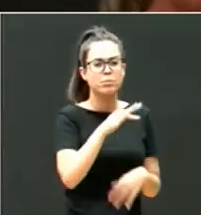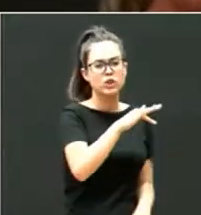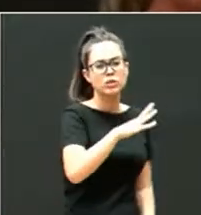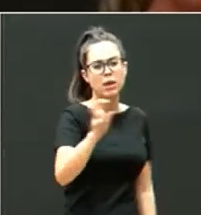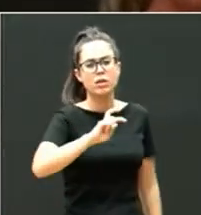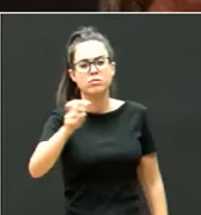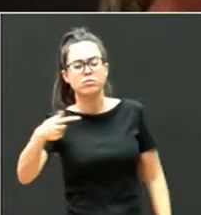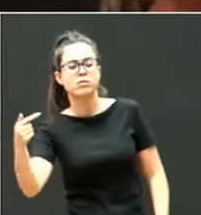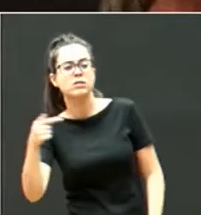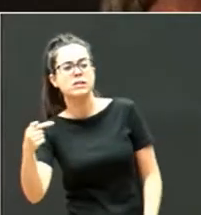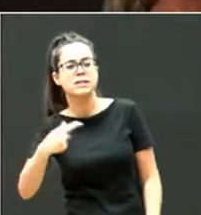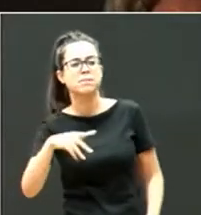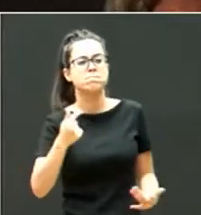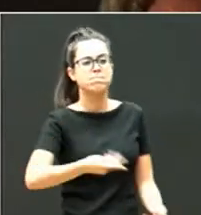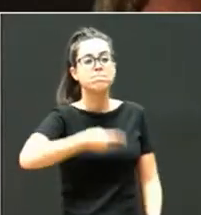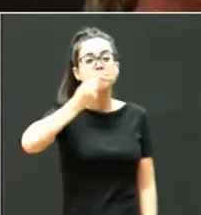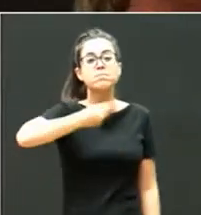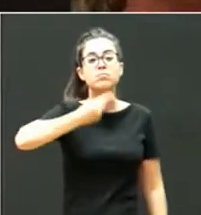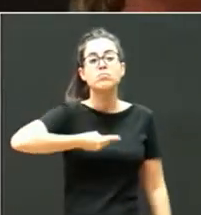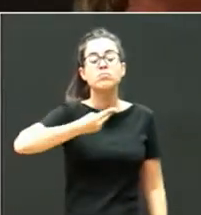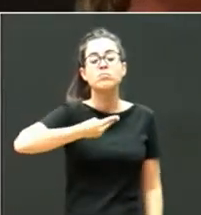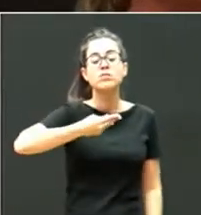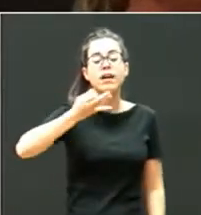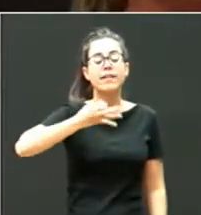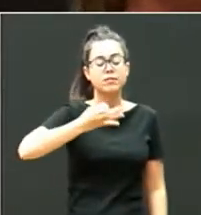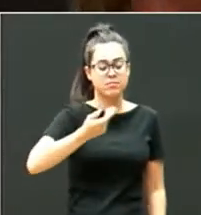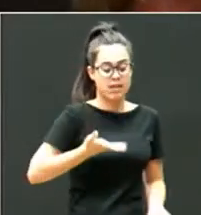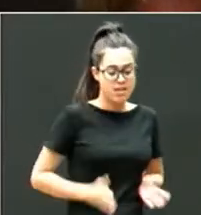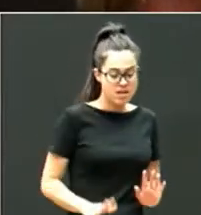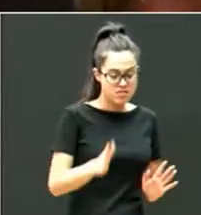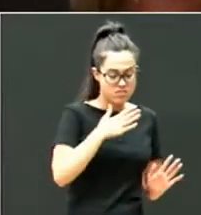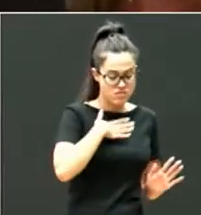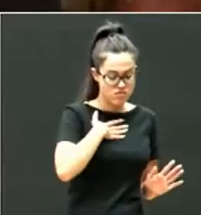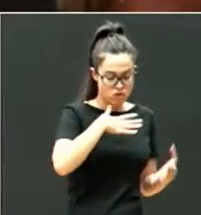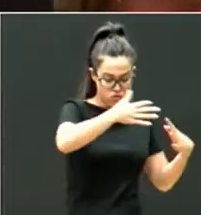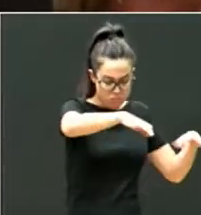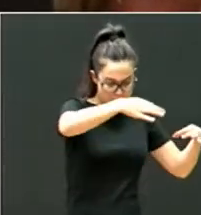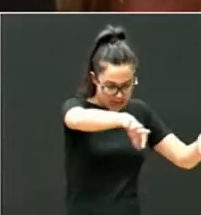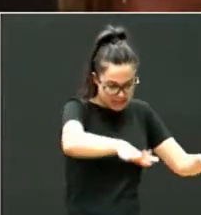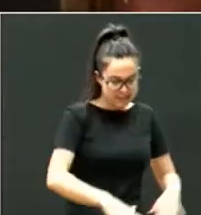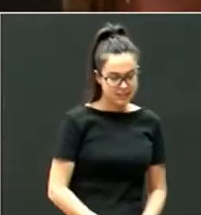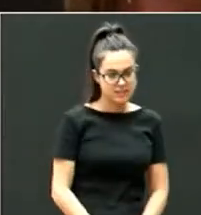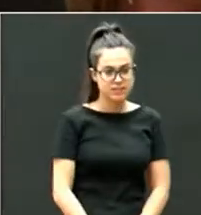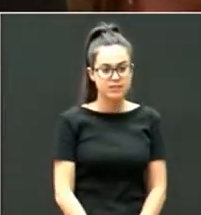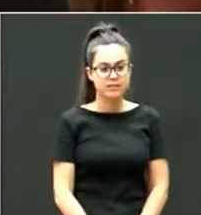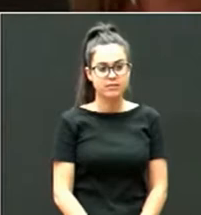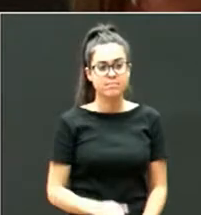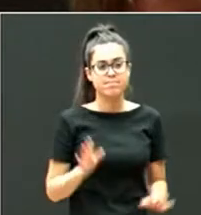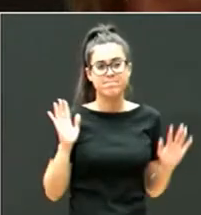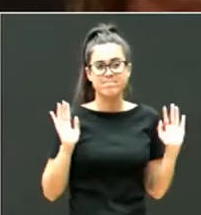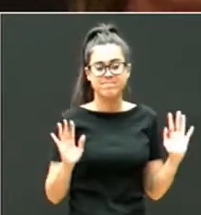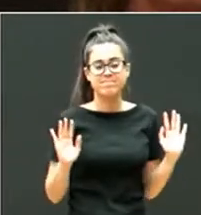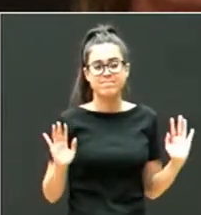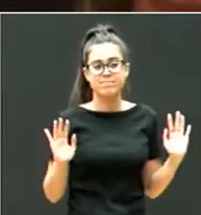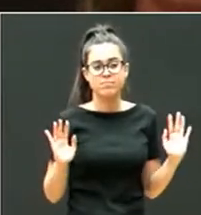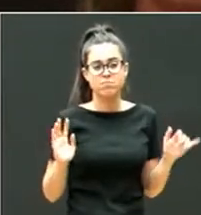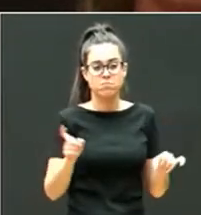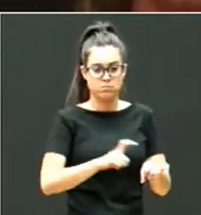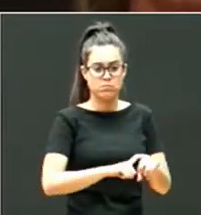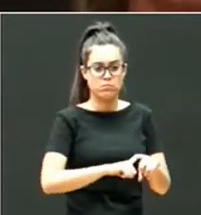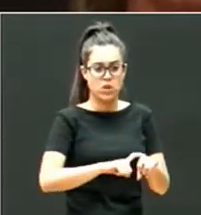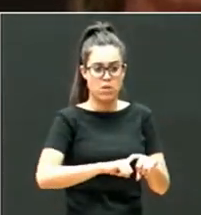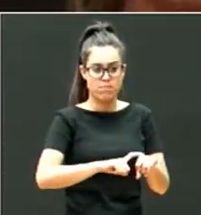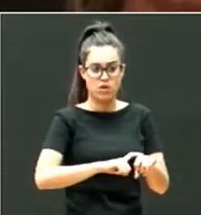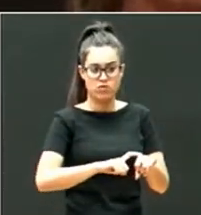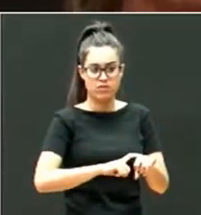Por una parte tiene de bueno que realmente mis hijos sí son normales, pero por otra parte tienen unas características que